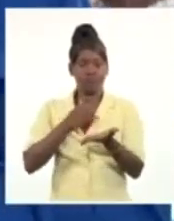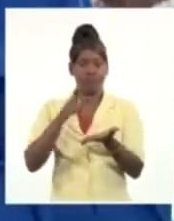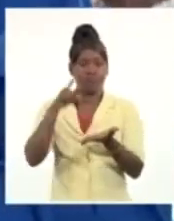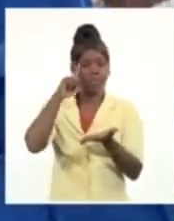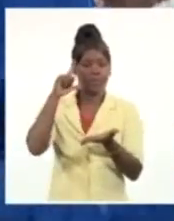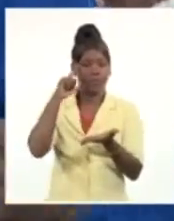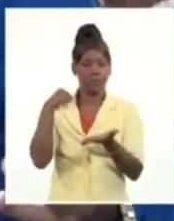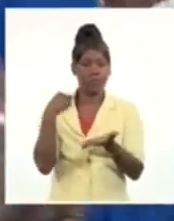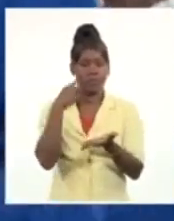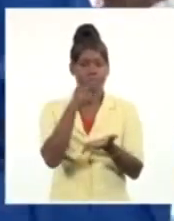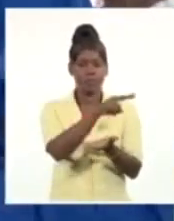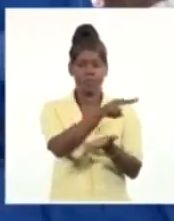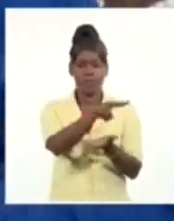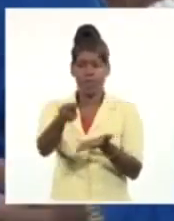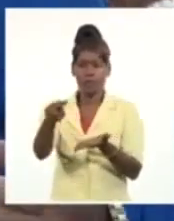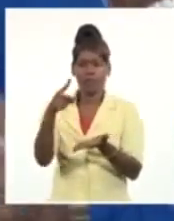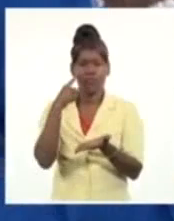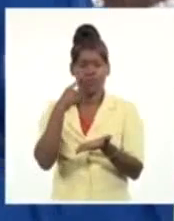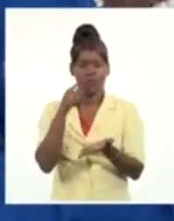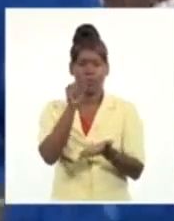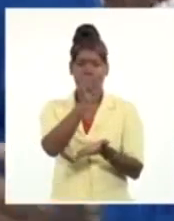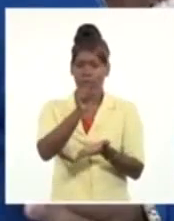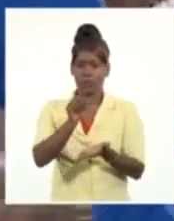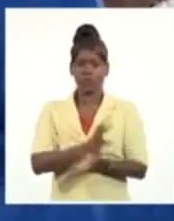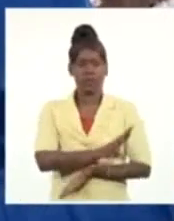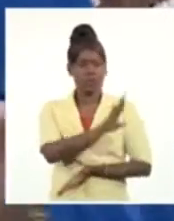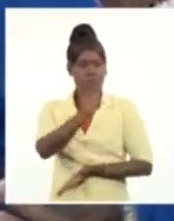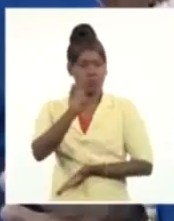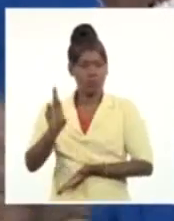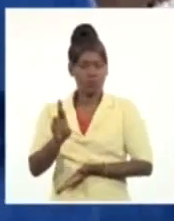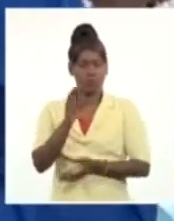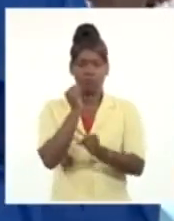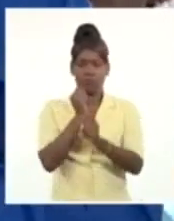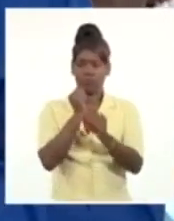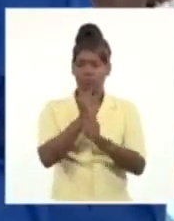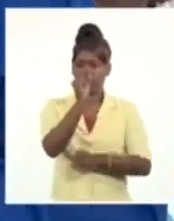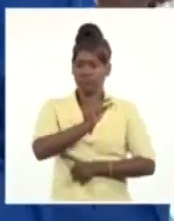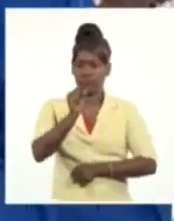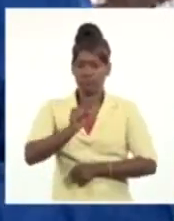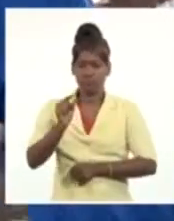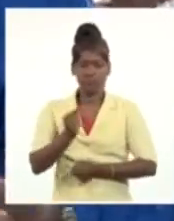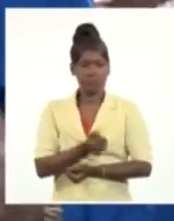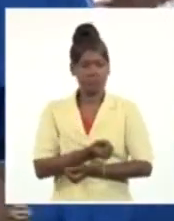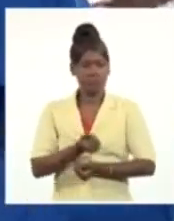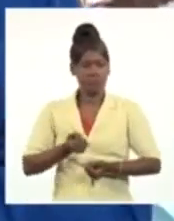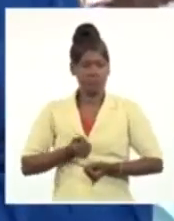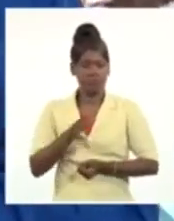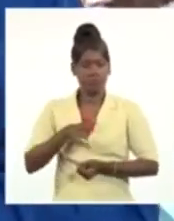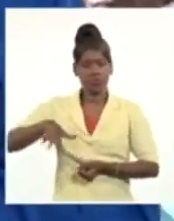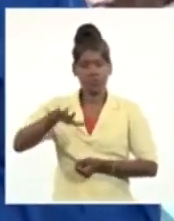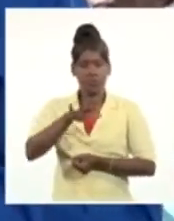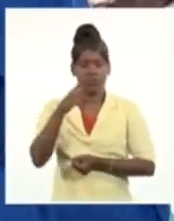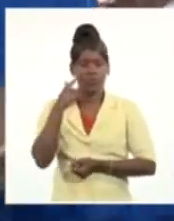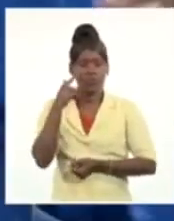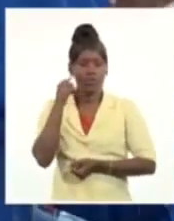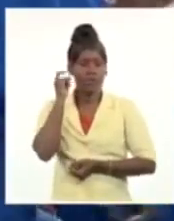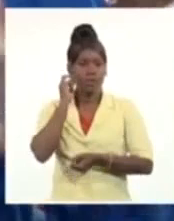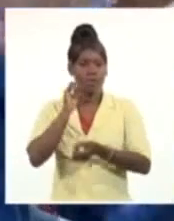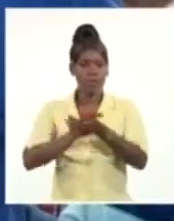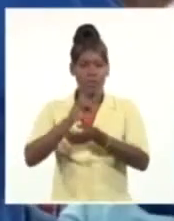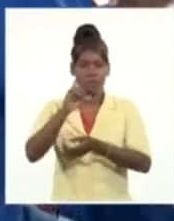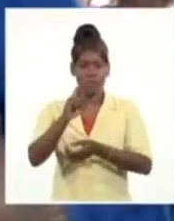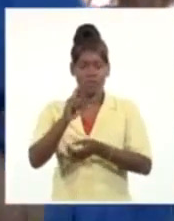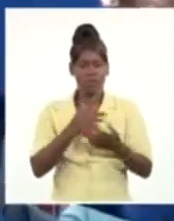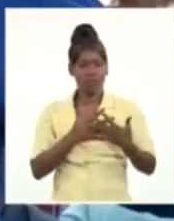caras, es revolucionario, trabajadores, federadas, combatientes. La humildad de un pueblo, un